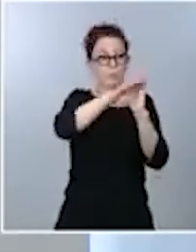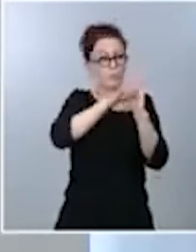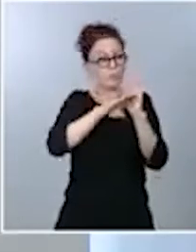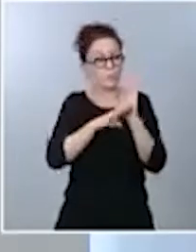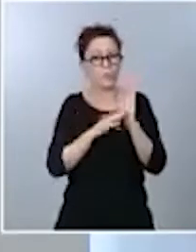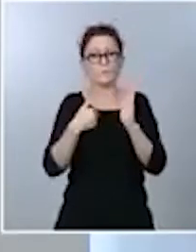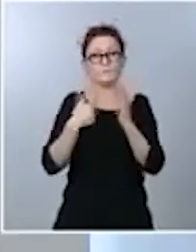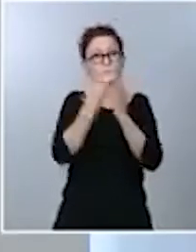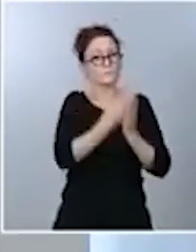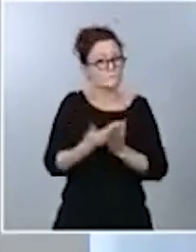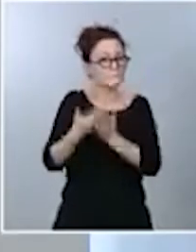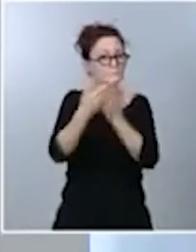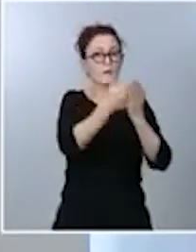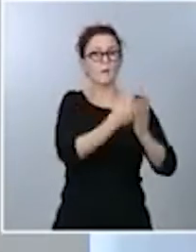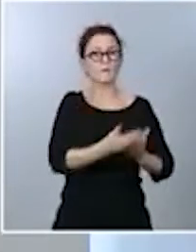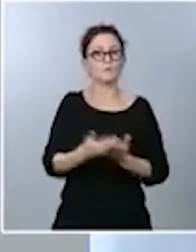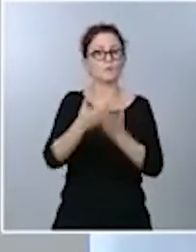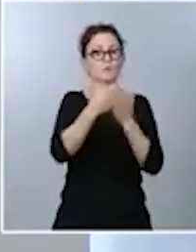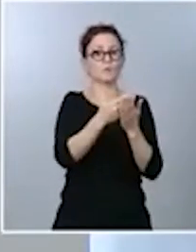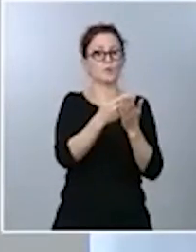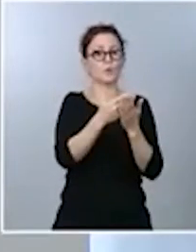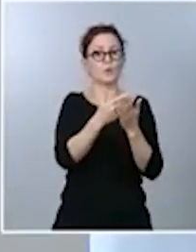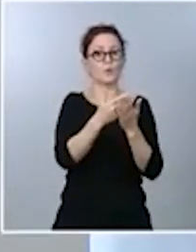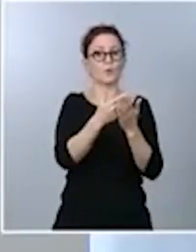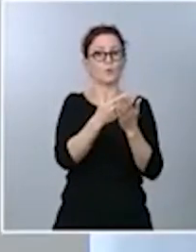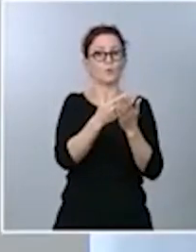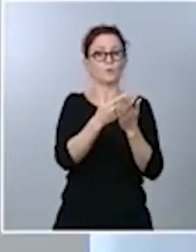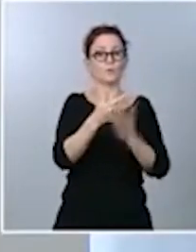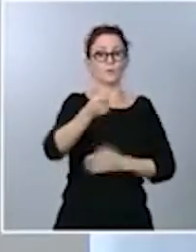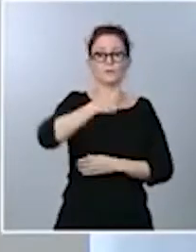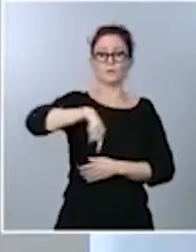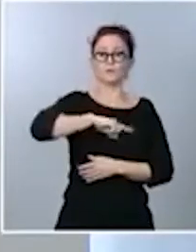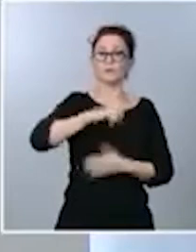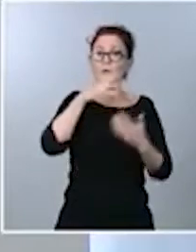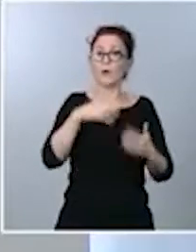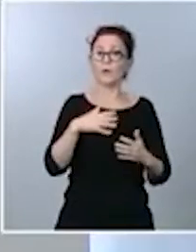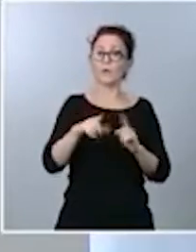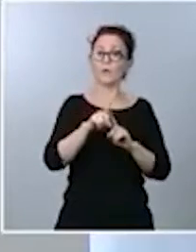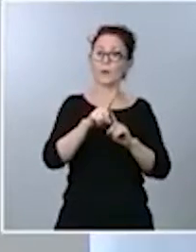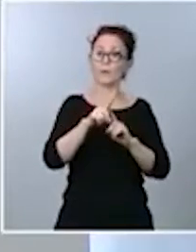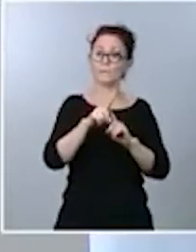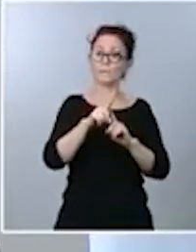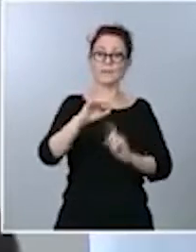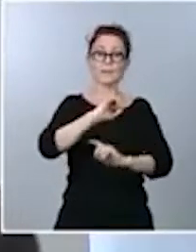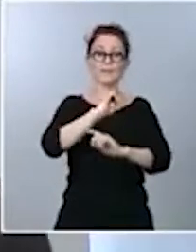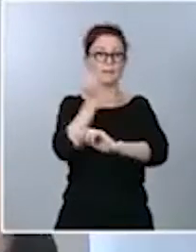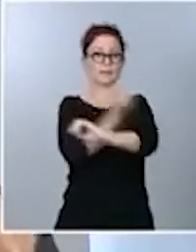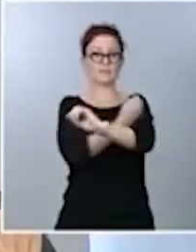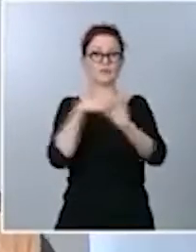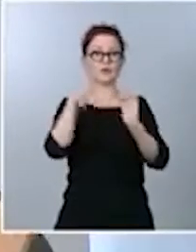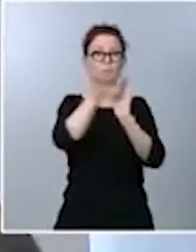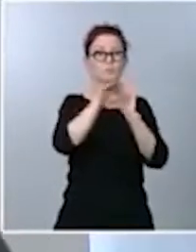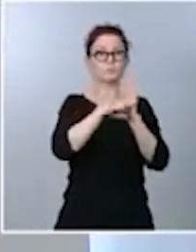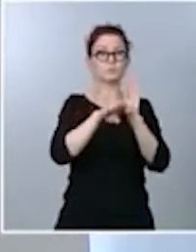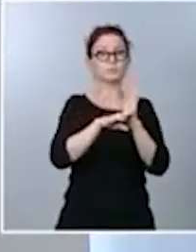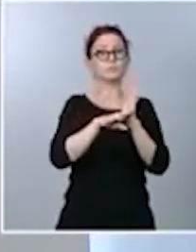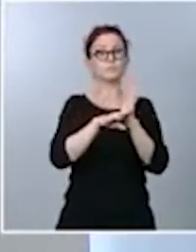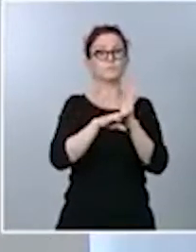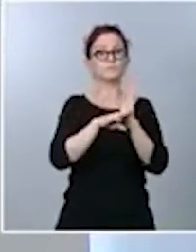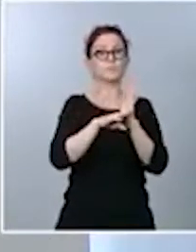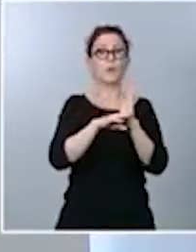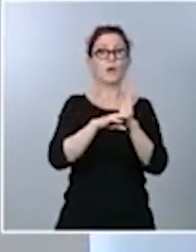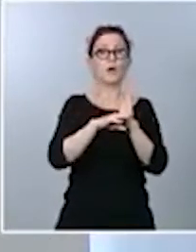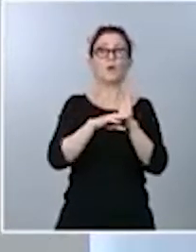registro permanente y una evaluación permanente de las medidas que están tomando nuestros socios europeos con los que nos estamos coordinando.